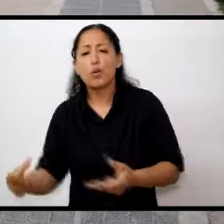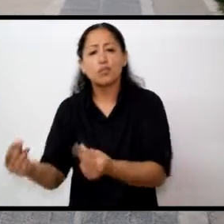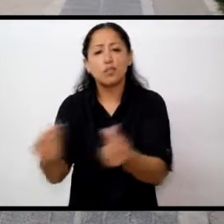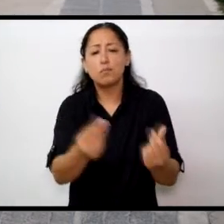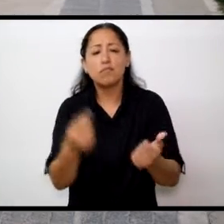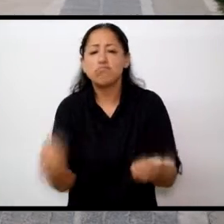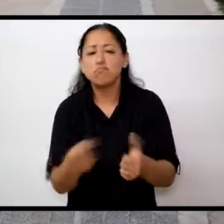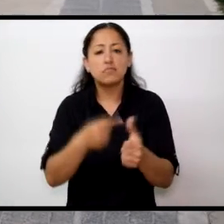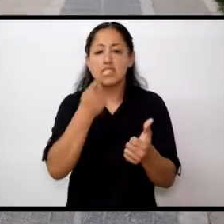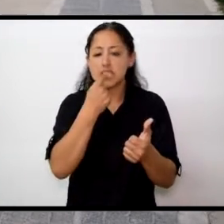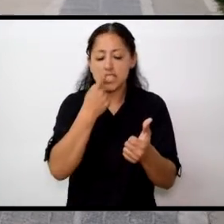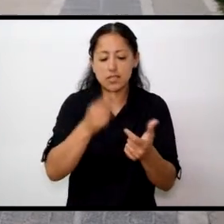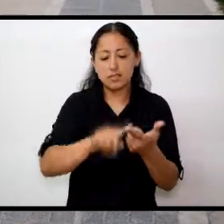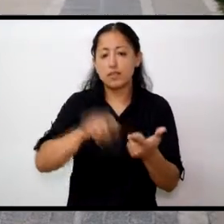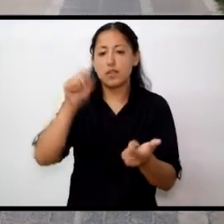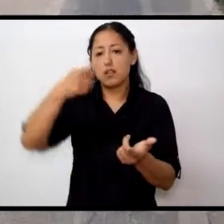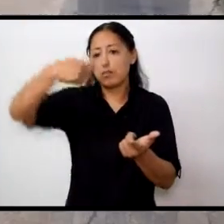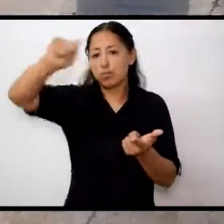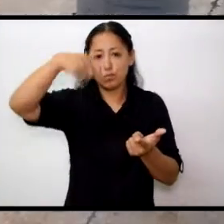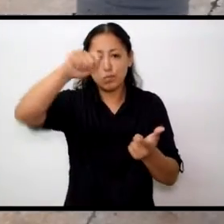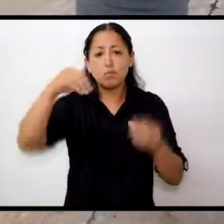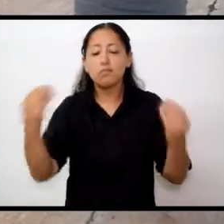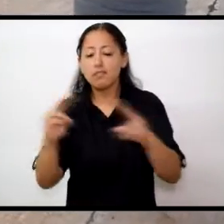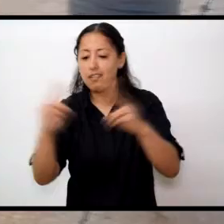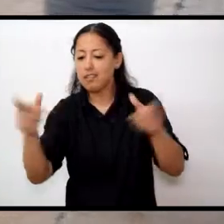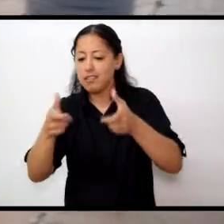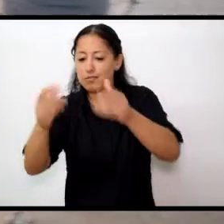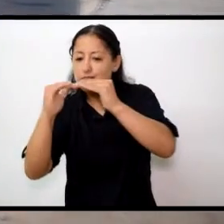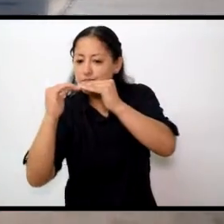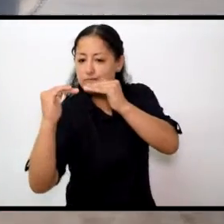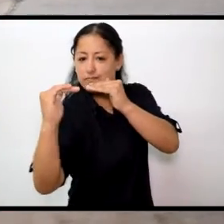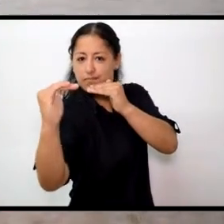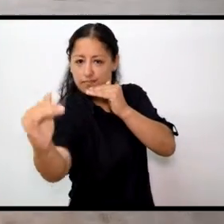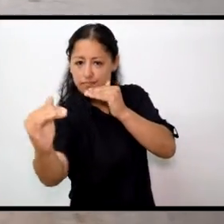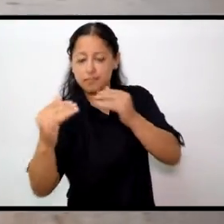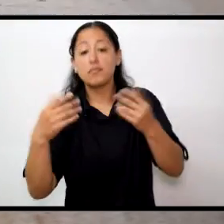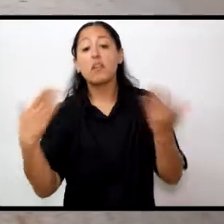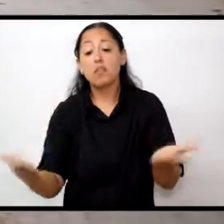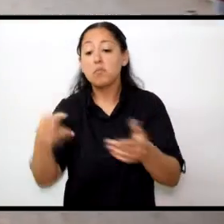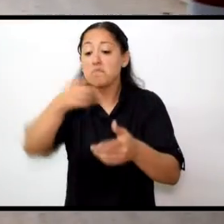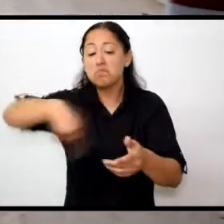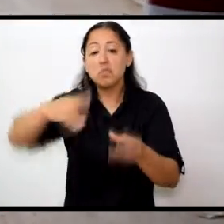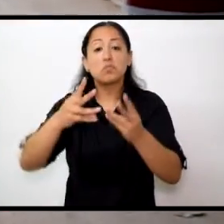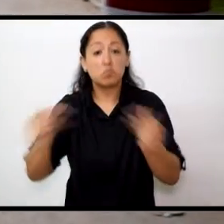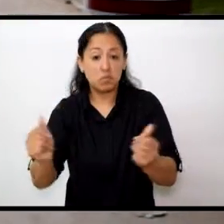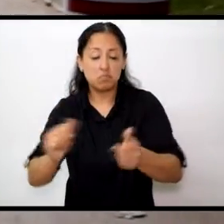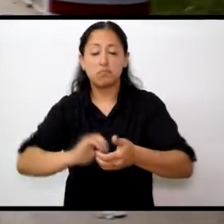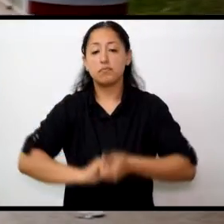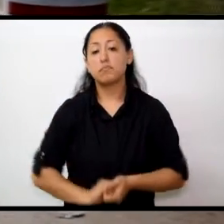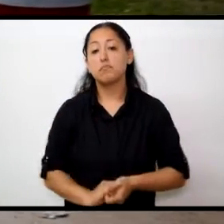concluido esta etapa también llamaremos para la loza superior. Esto viene a solucionar una cuestión de